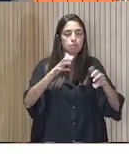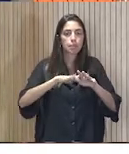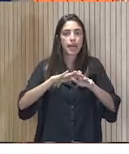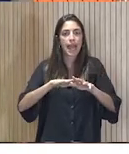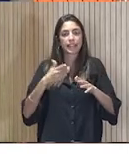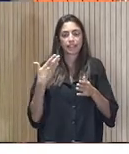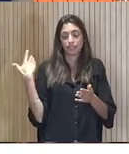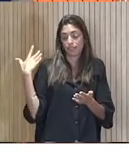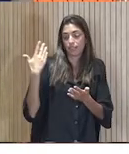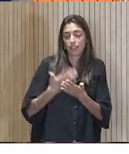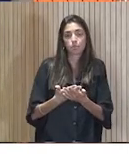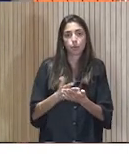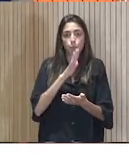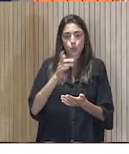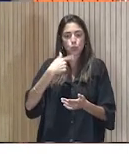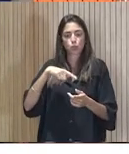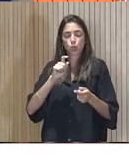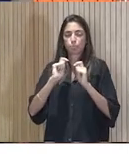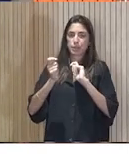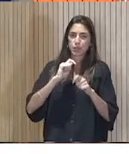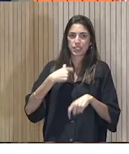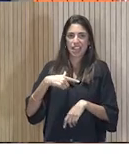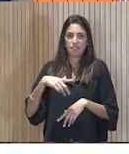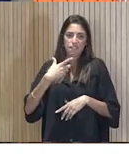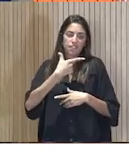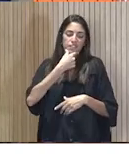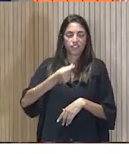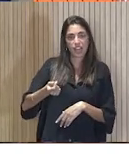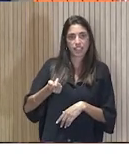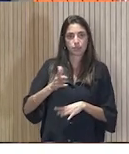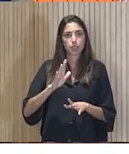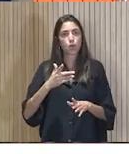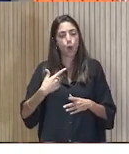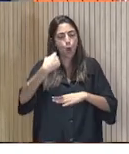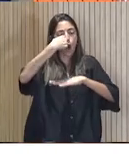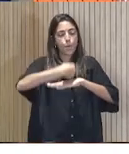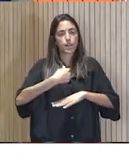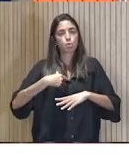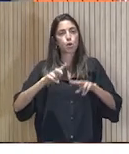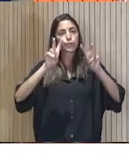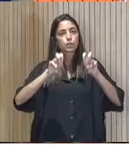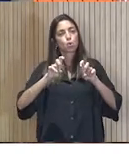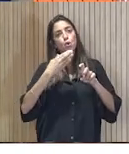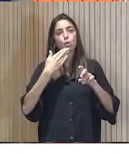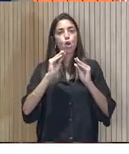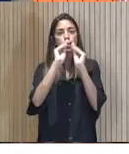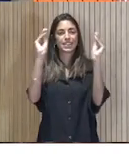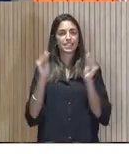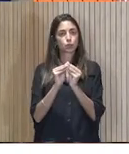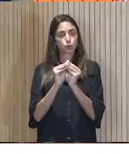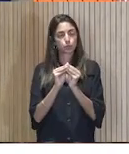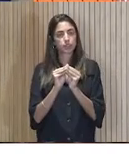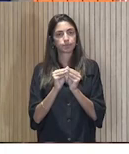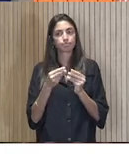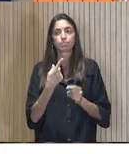Los periodistas somos muy simples, pero nos obligan a poner o una frase o un título a modo de resumen. Yo